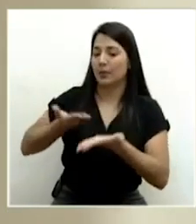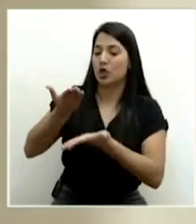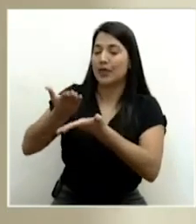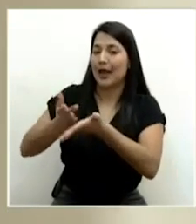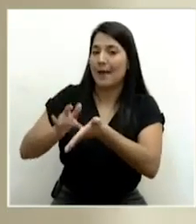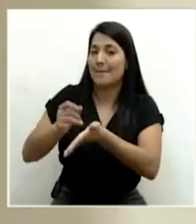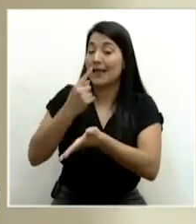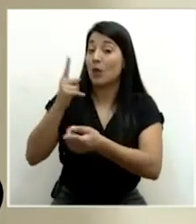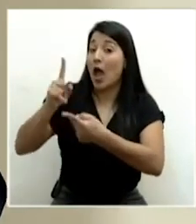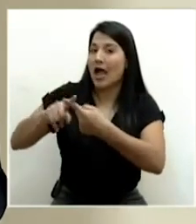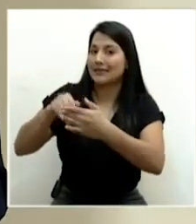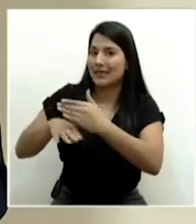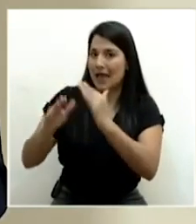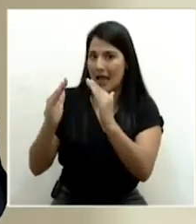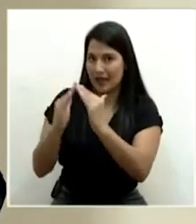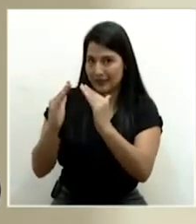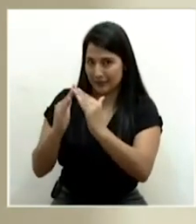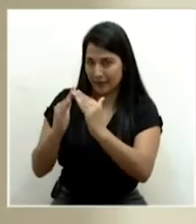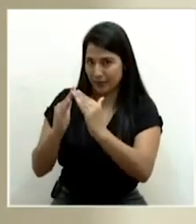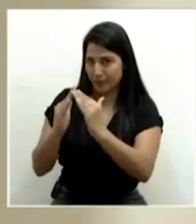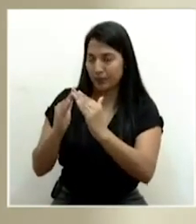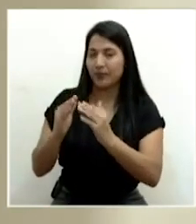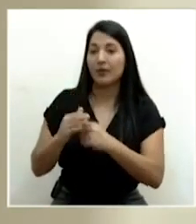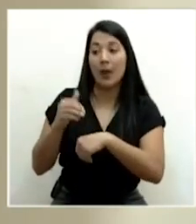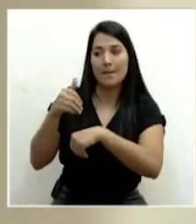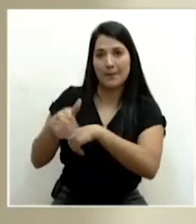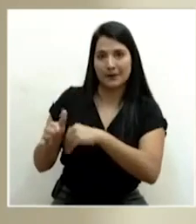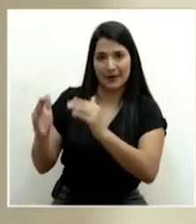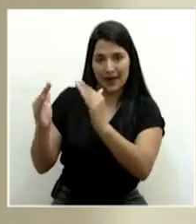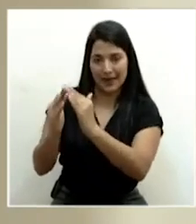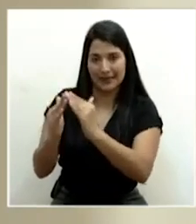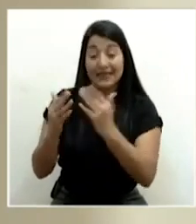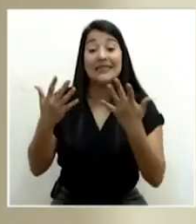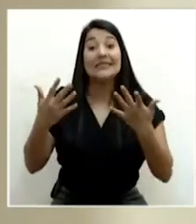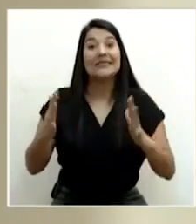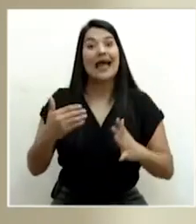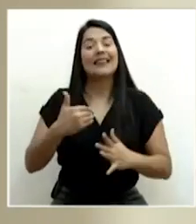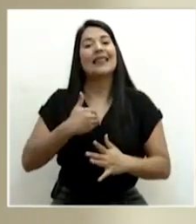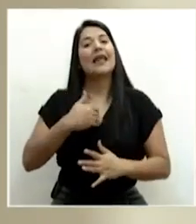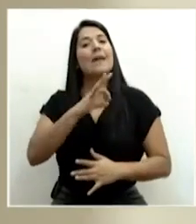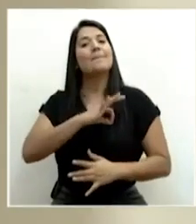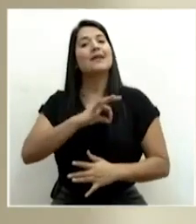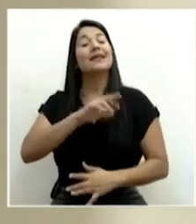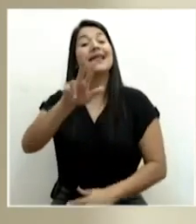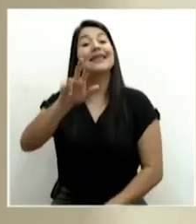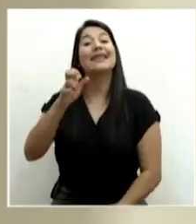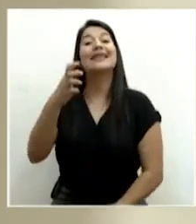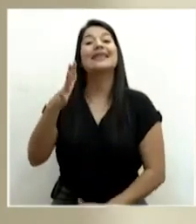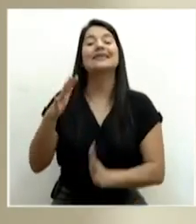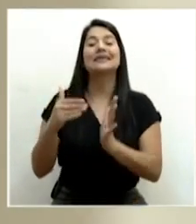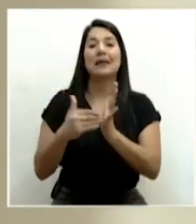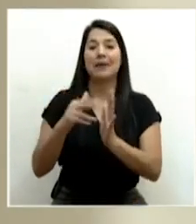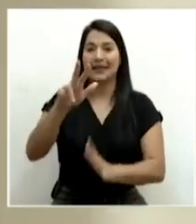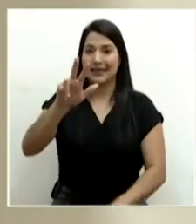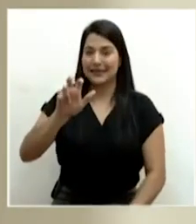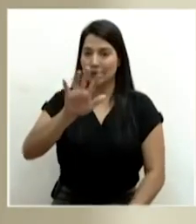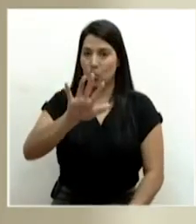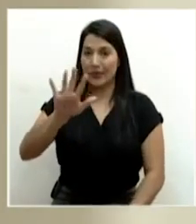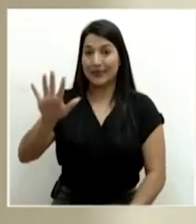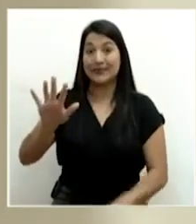medicamentos. Ya se han beneficiado trescientos quince mil trescientos cincuenta y cinco